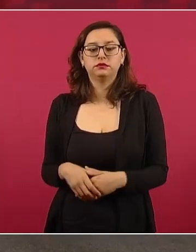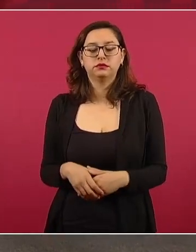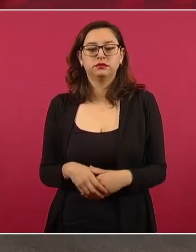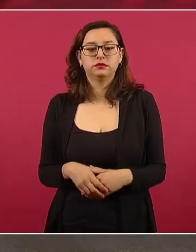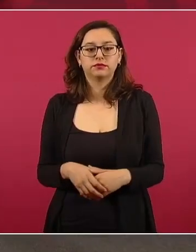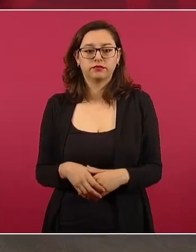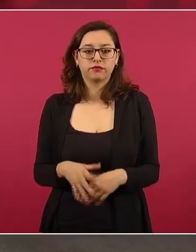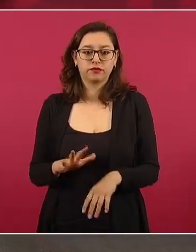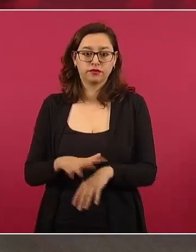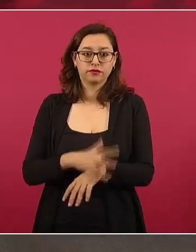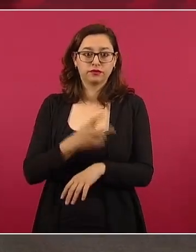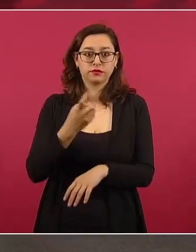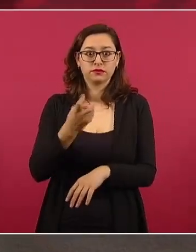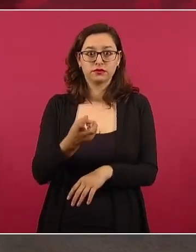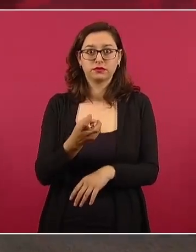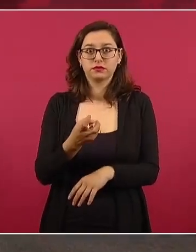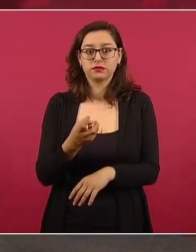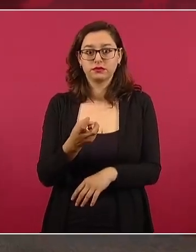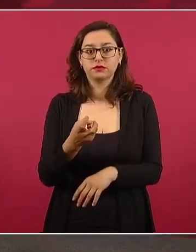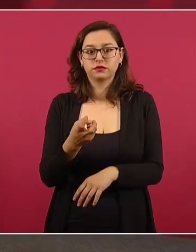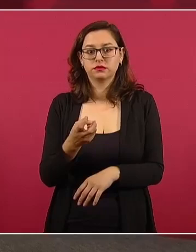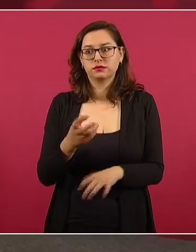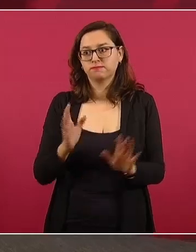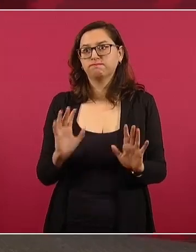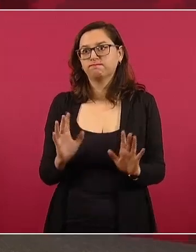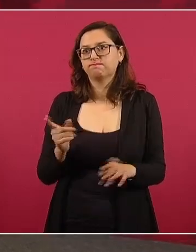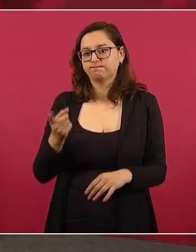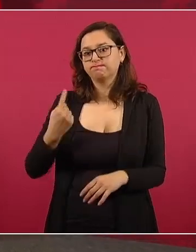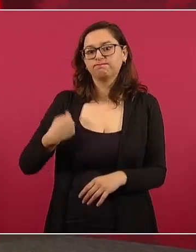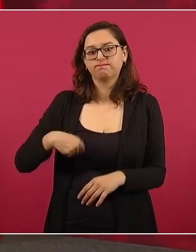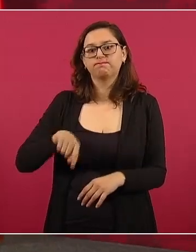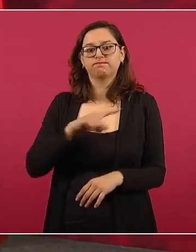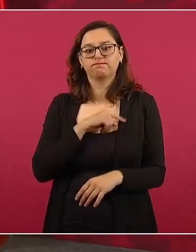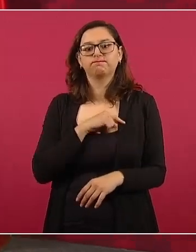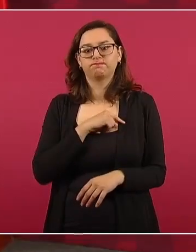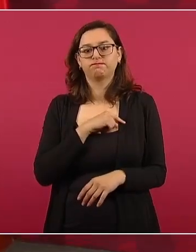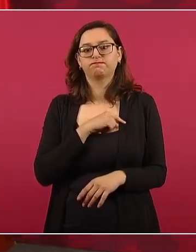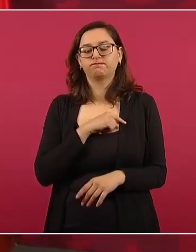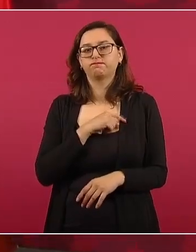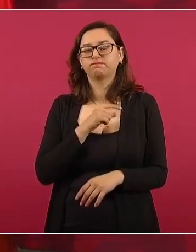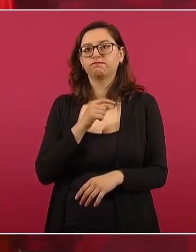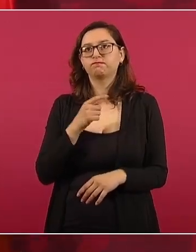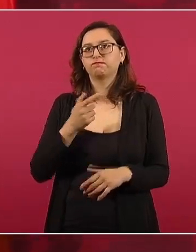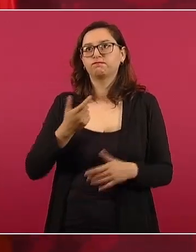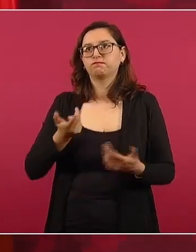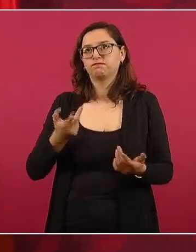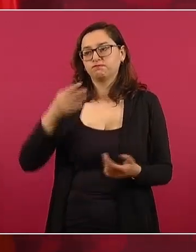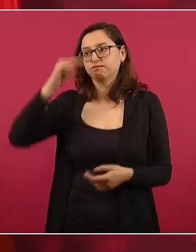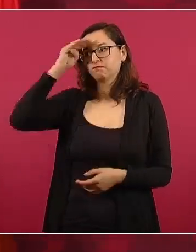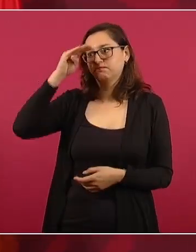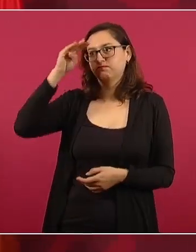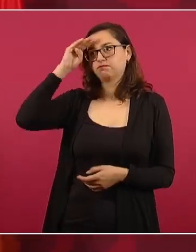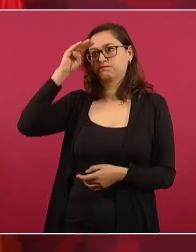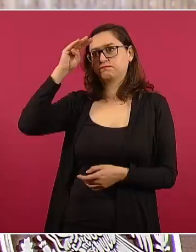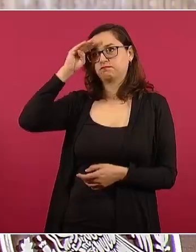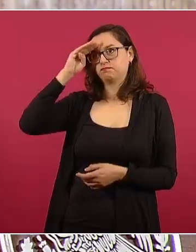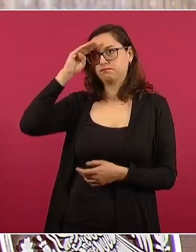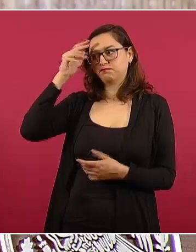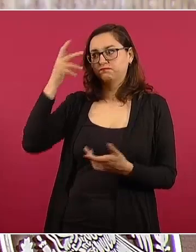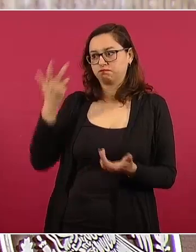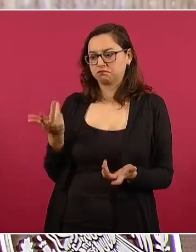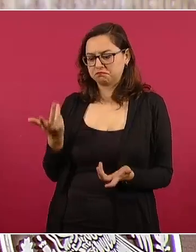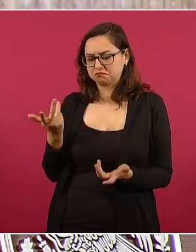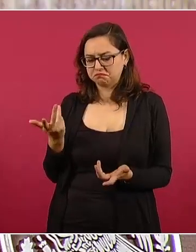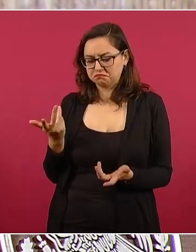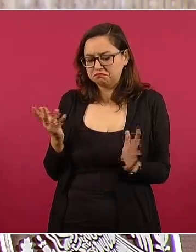Por eso, si nosotros estamos de acuerdo en que si se repara